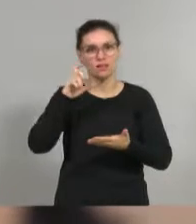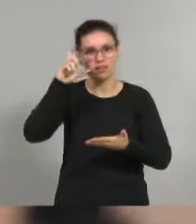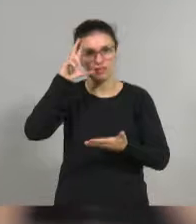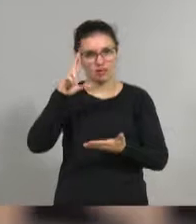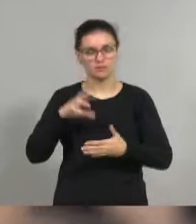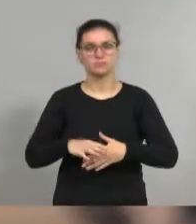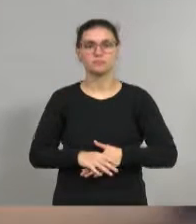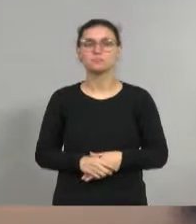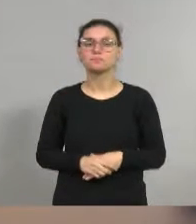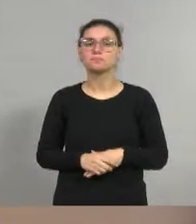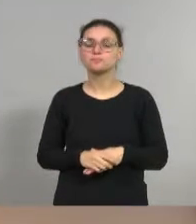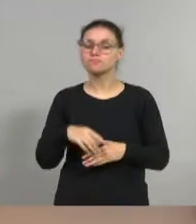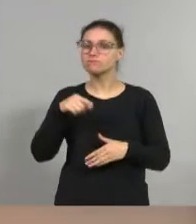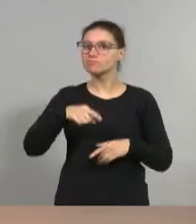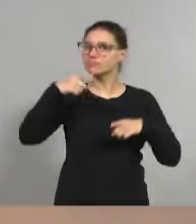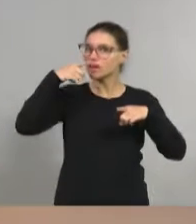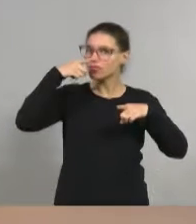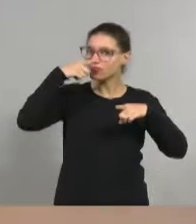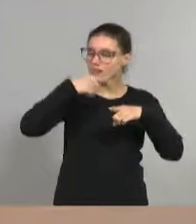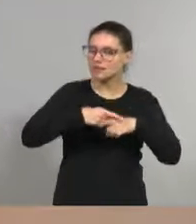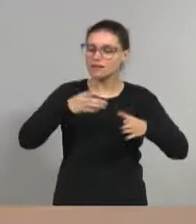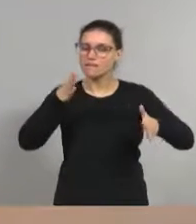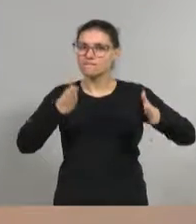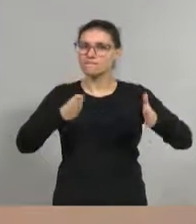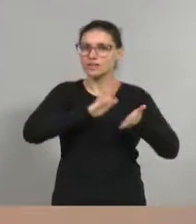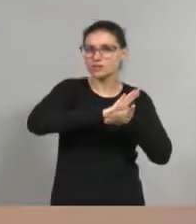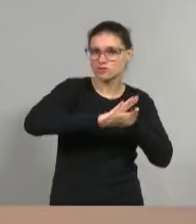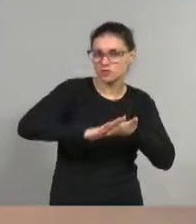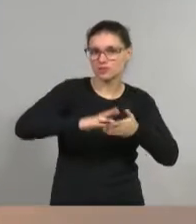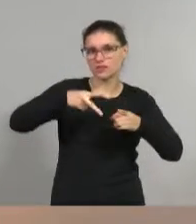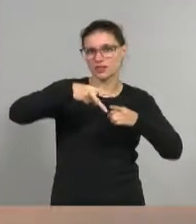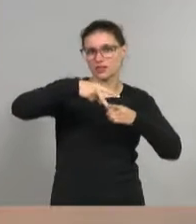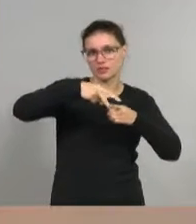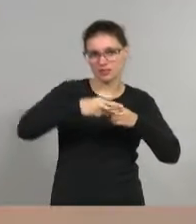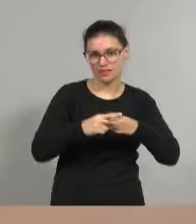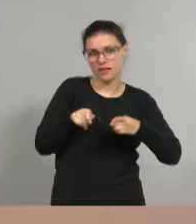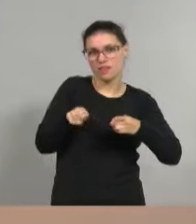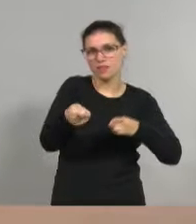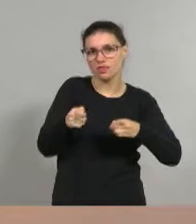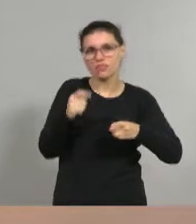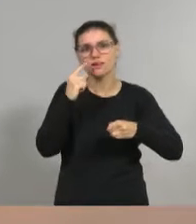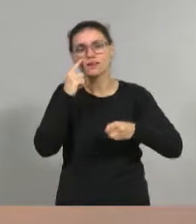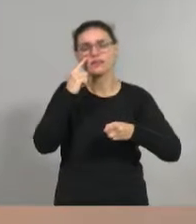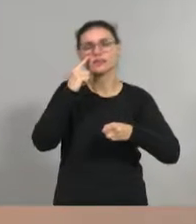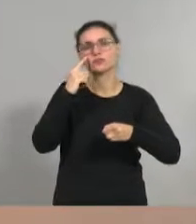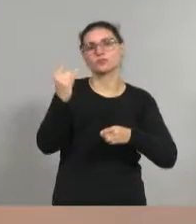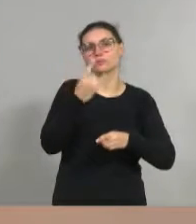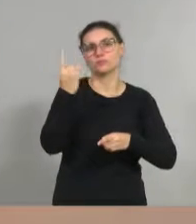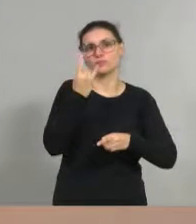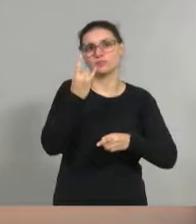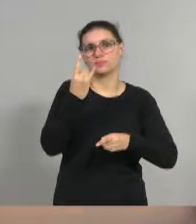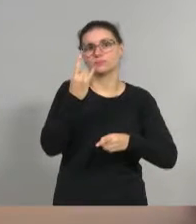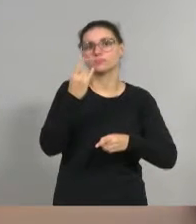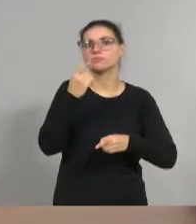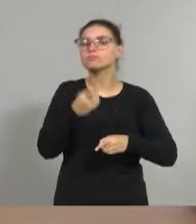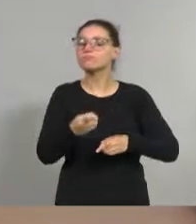El desafío de esta nueva corte de la Tecnicatura en Gestión de Instituciones Universitarias tiene para